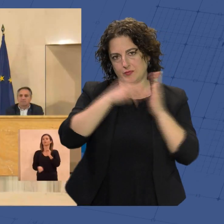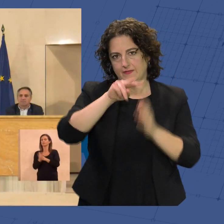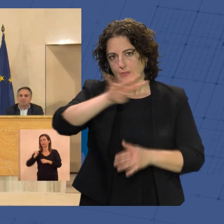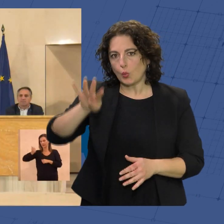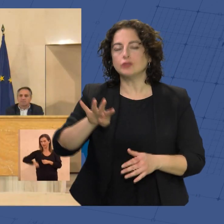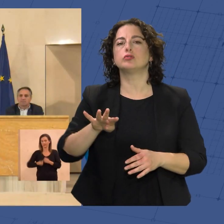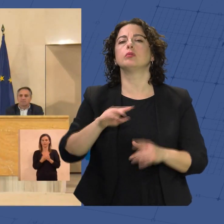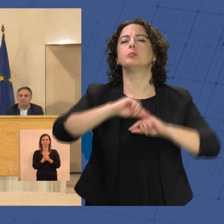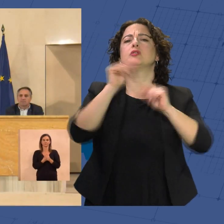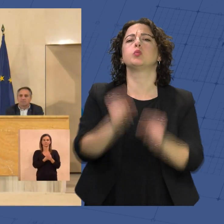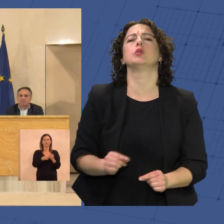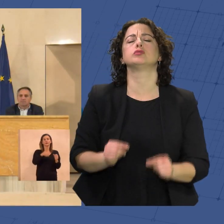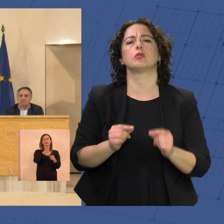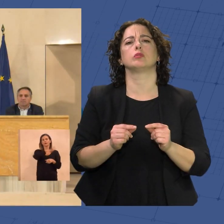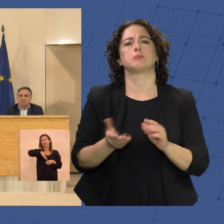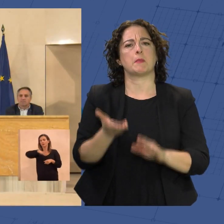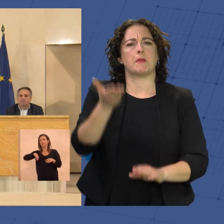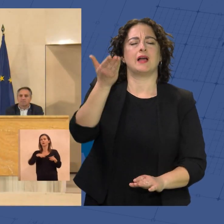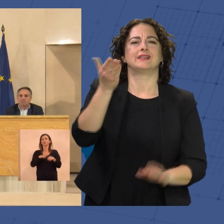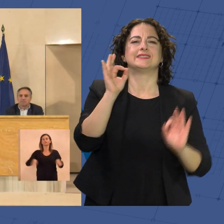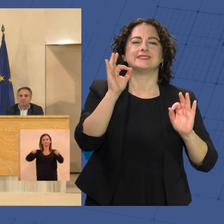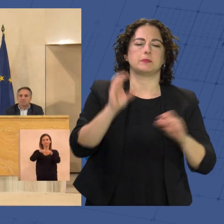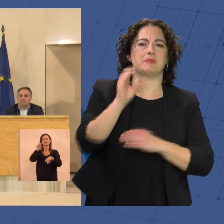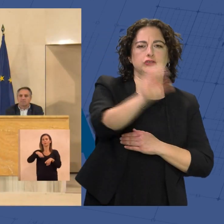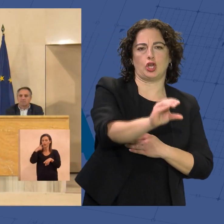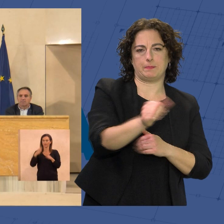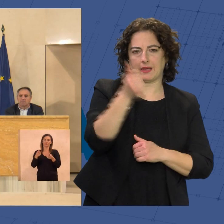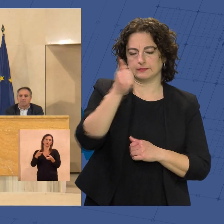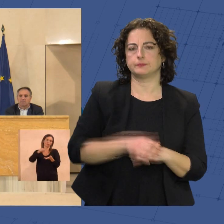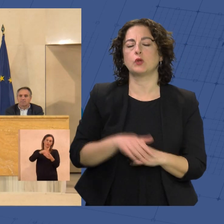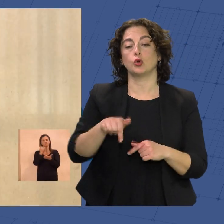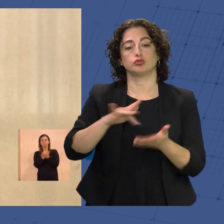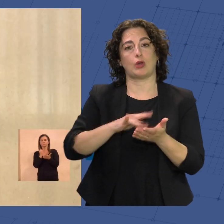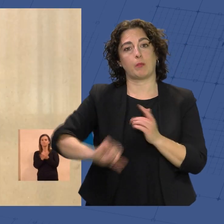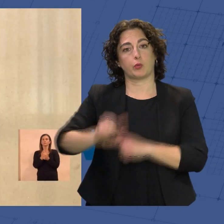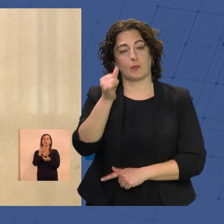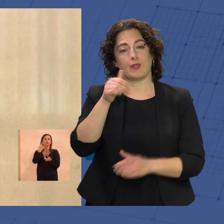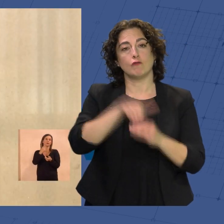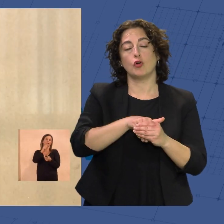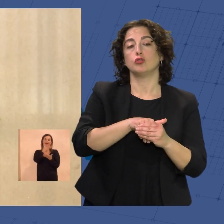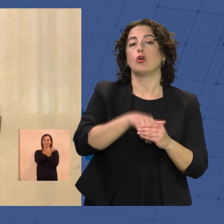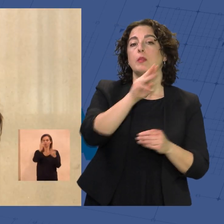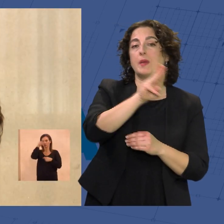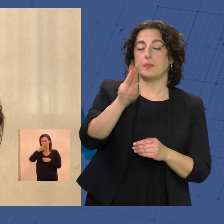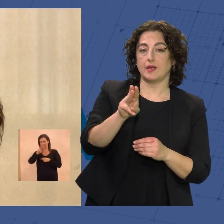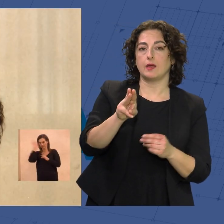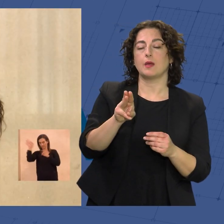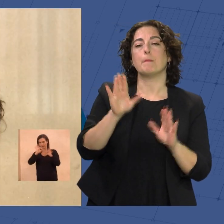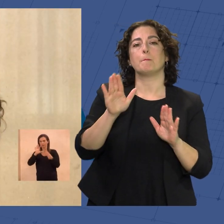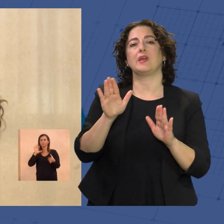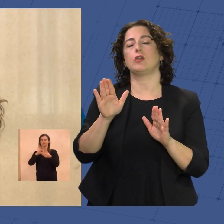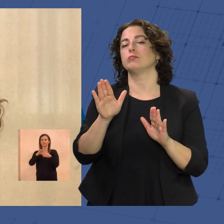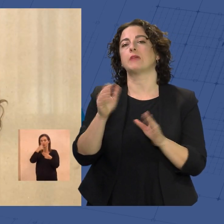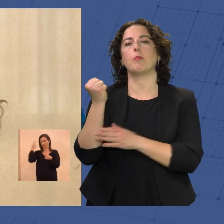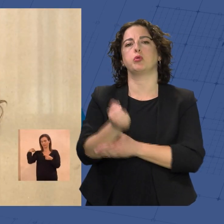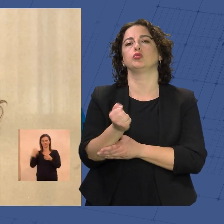Unos presupuestos que crecen, sobre todo en inversiones. Hoy han sido aprobados con los votos del Partido Popular, pero no han contado